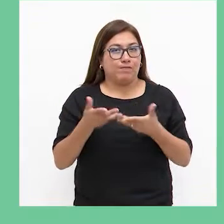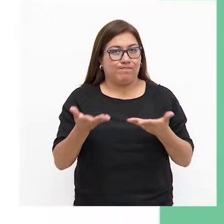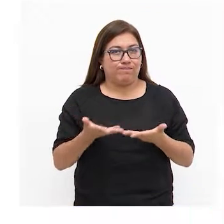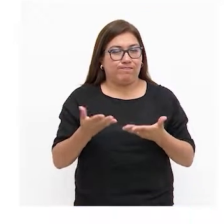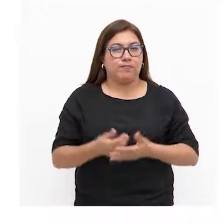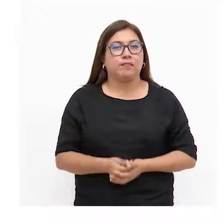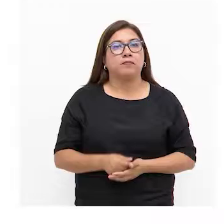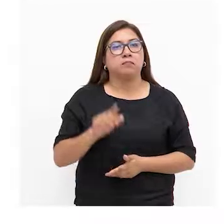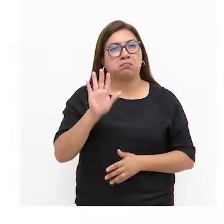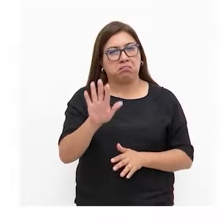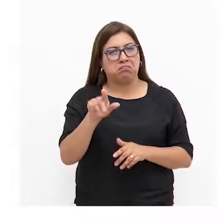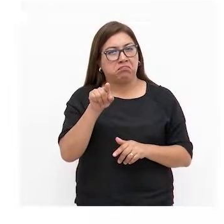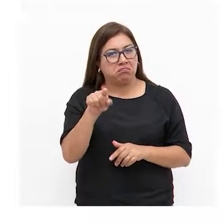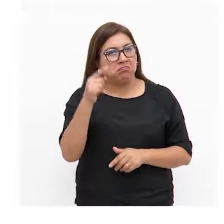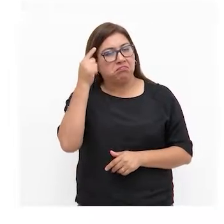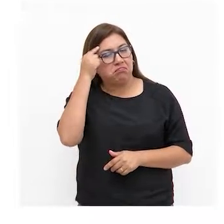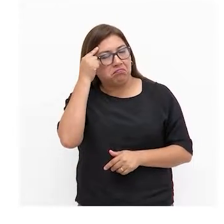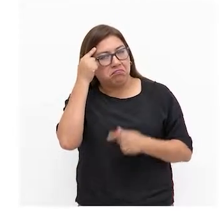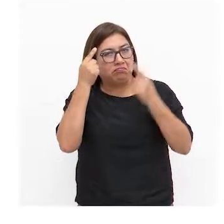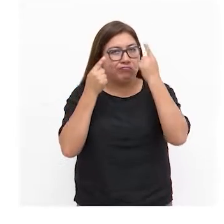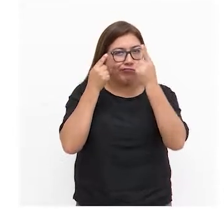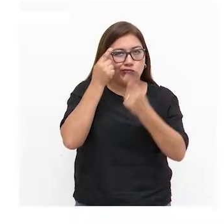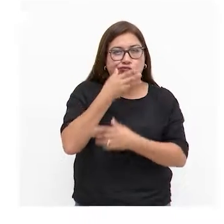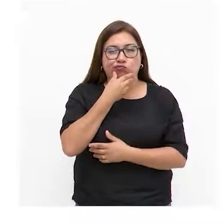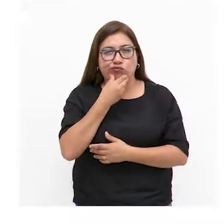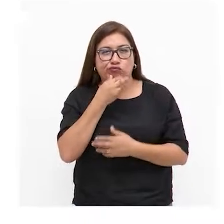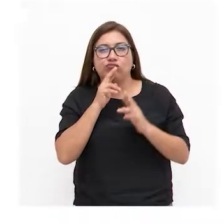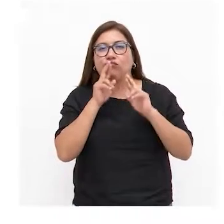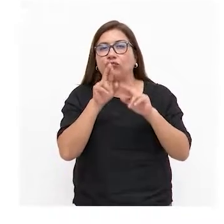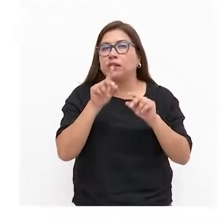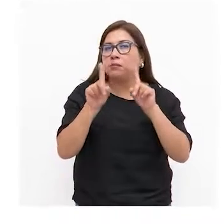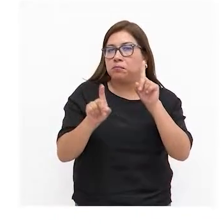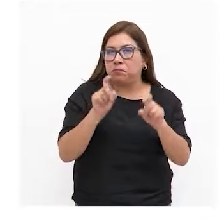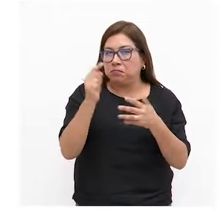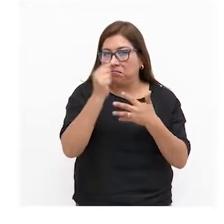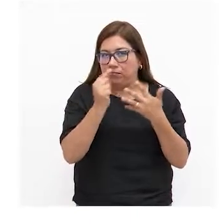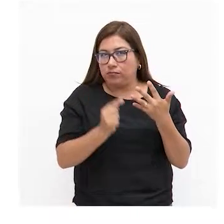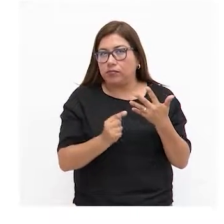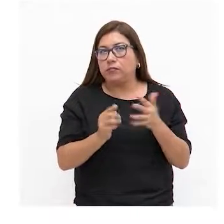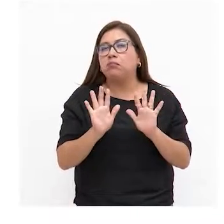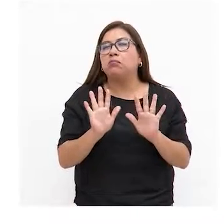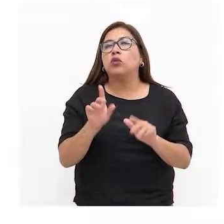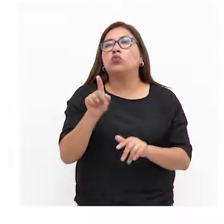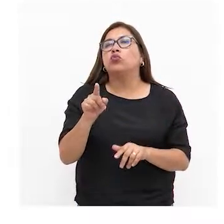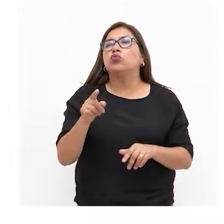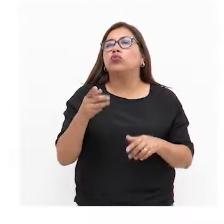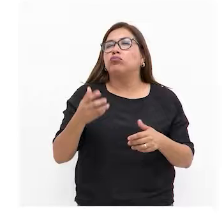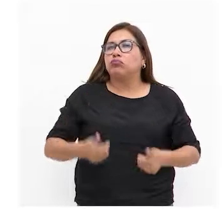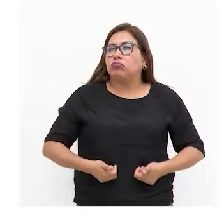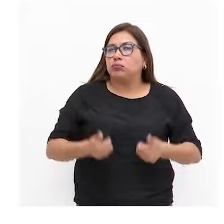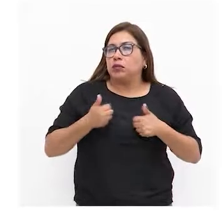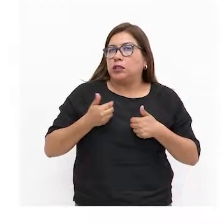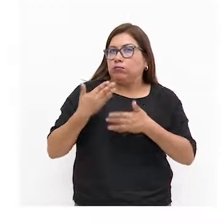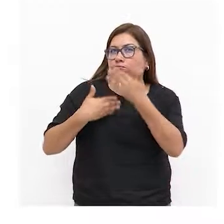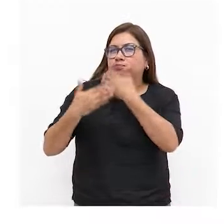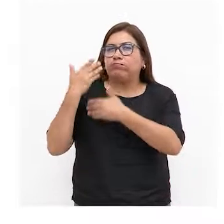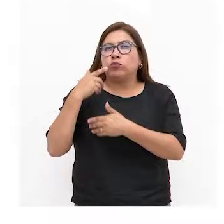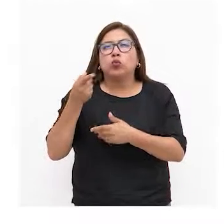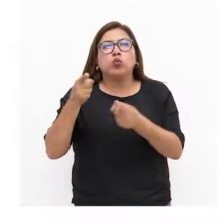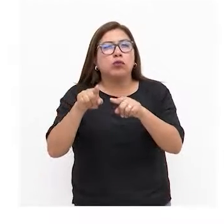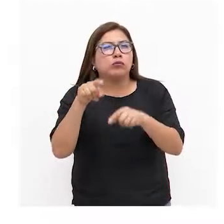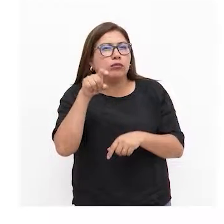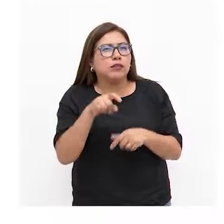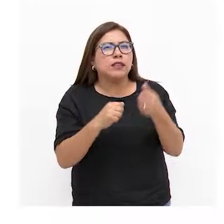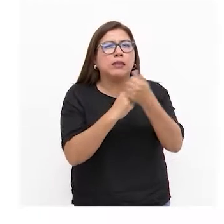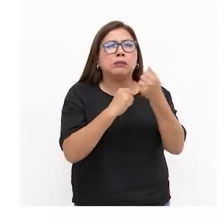tómate un tiempo para responder las siguientes preguntas en qué momento de tu vida has tenido que solicitar